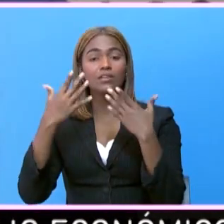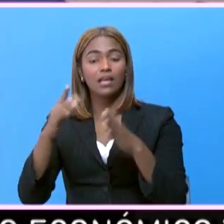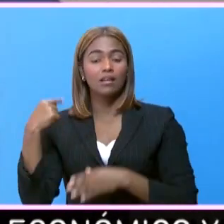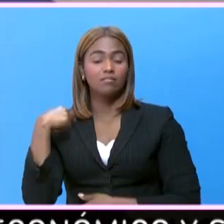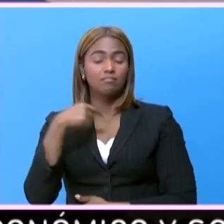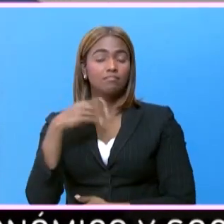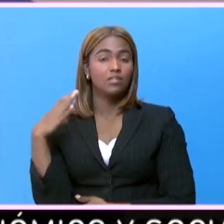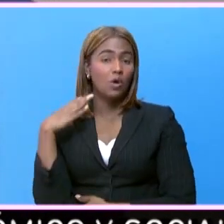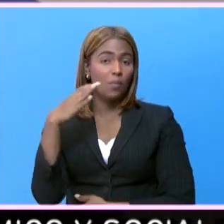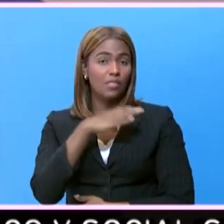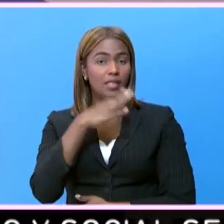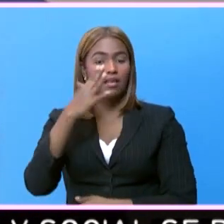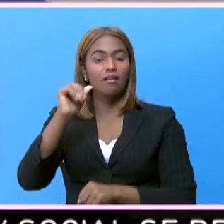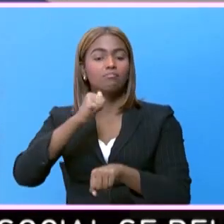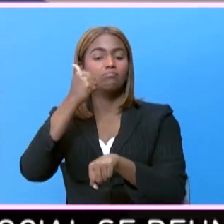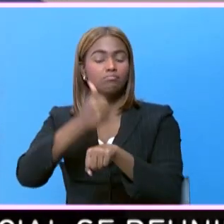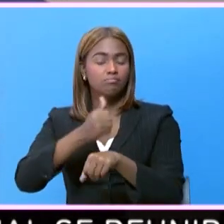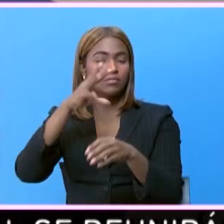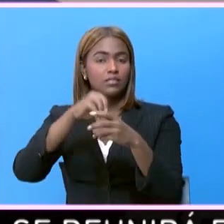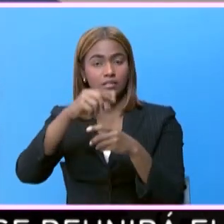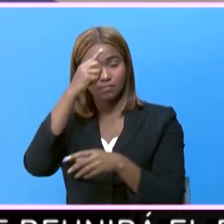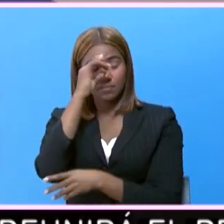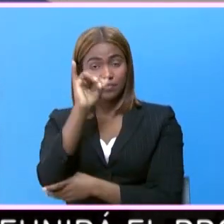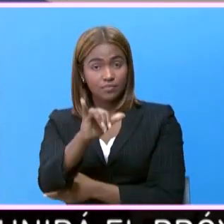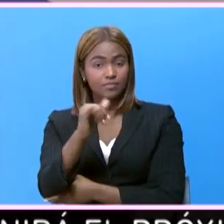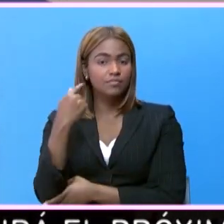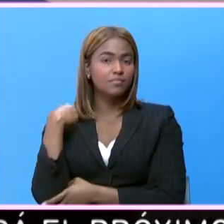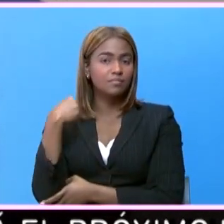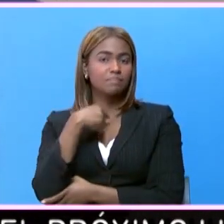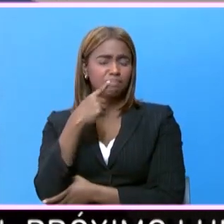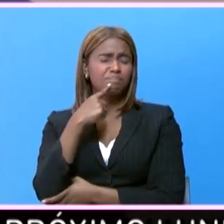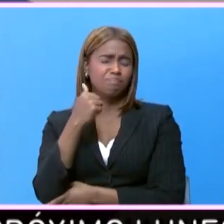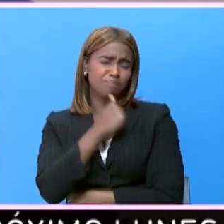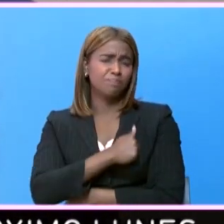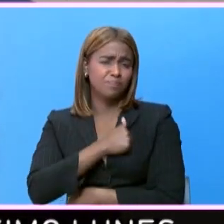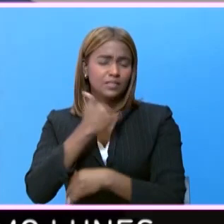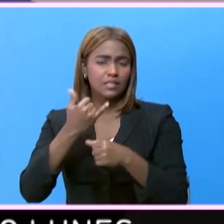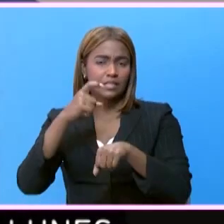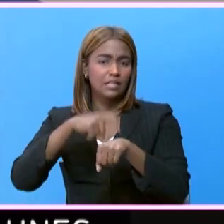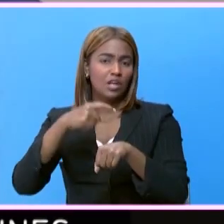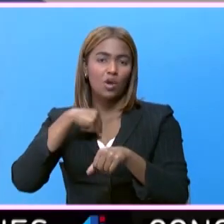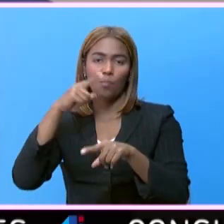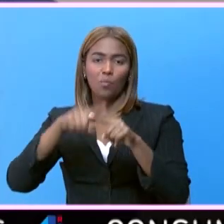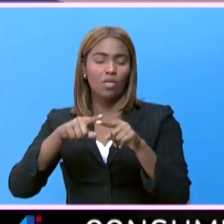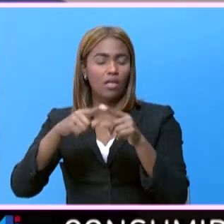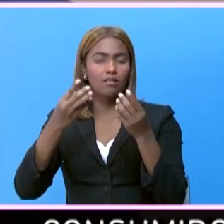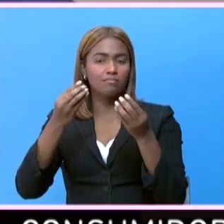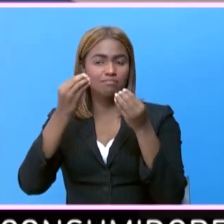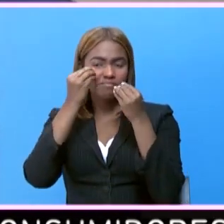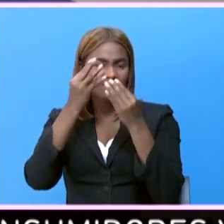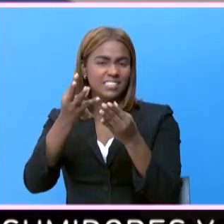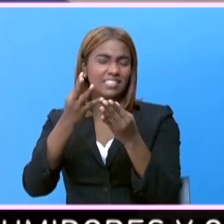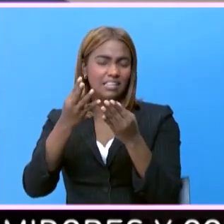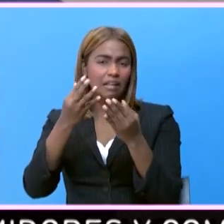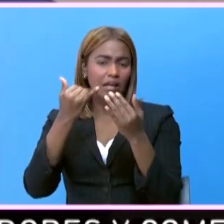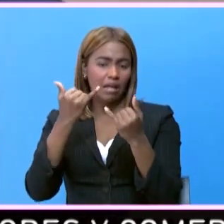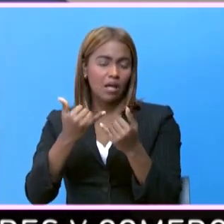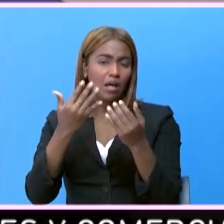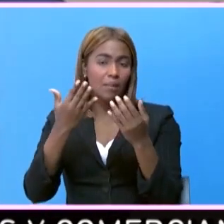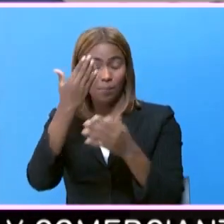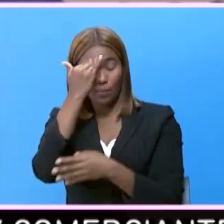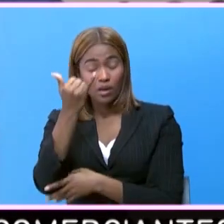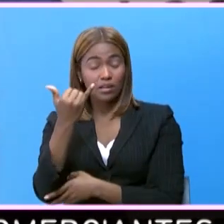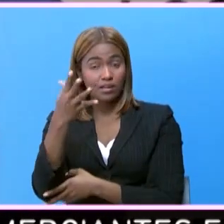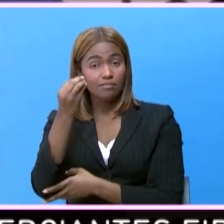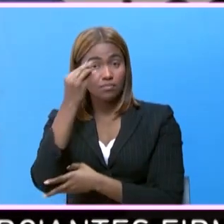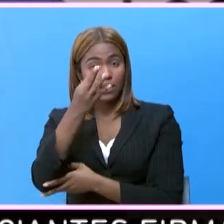Ejecutivo fijará una posición y por eso, escúchame que esta vez no puedo darte una declaración porque,